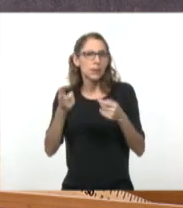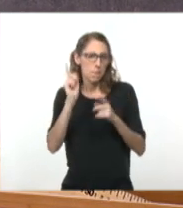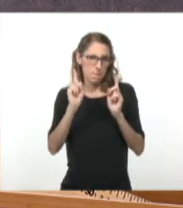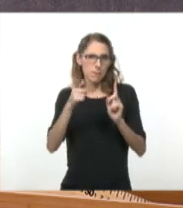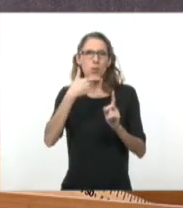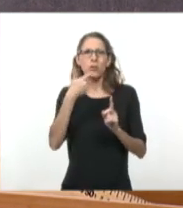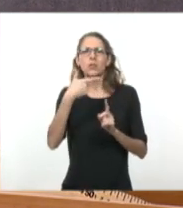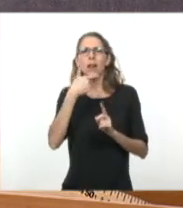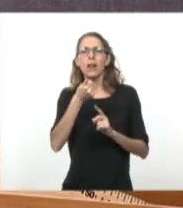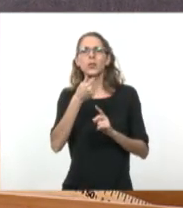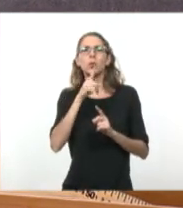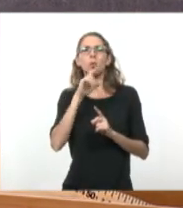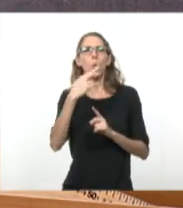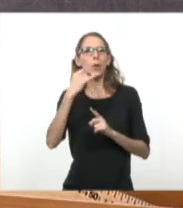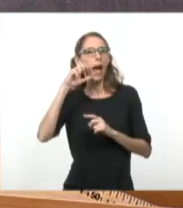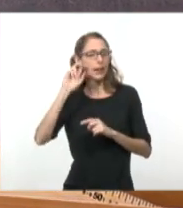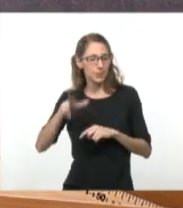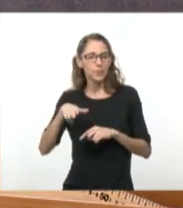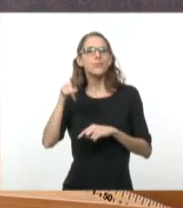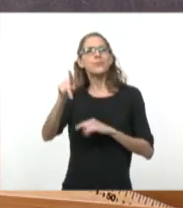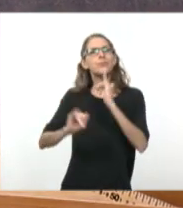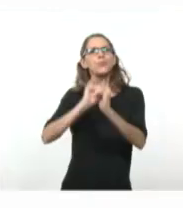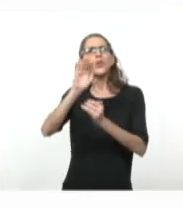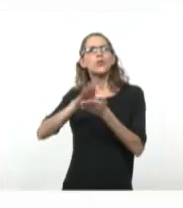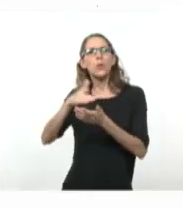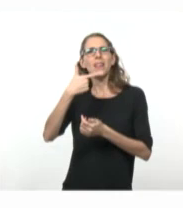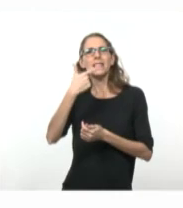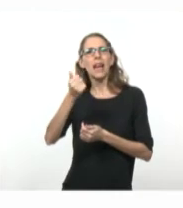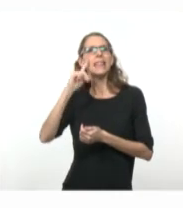Sasturain, la historia de José Luis Salinas.